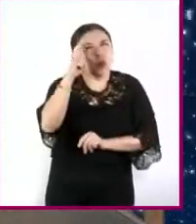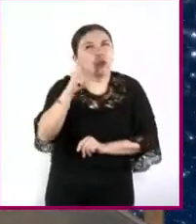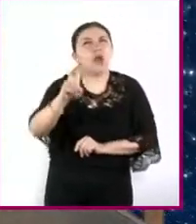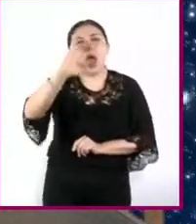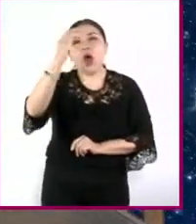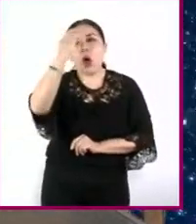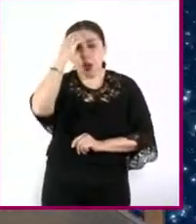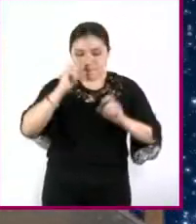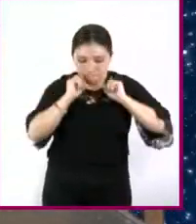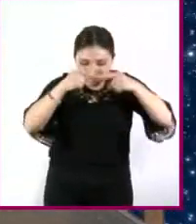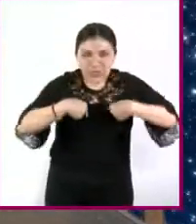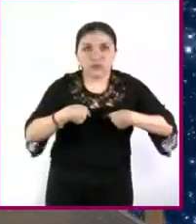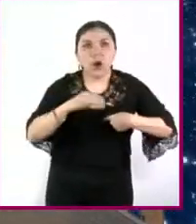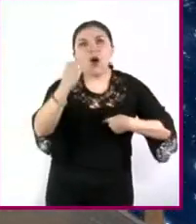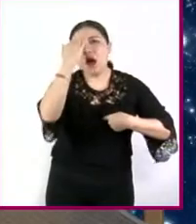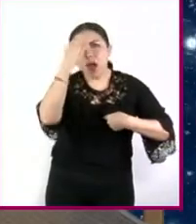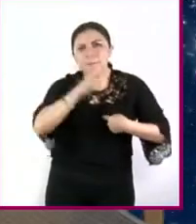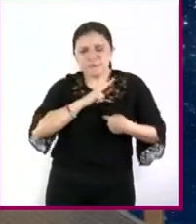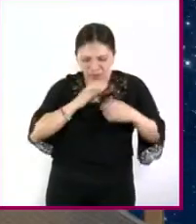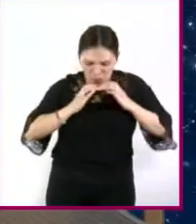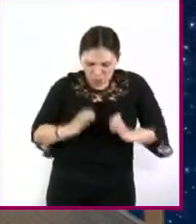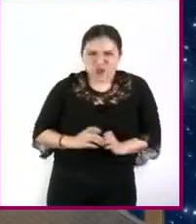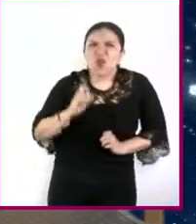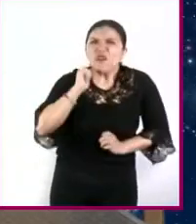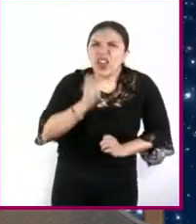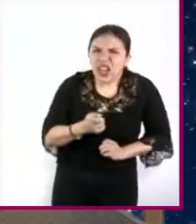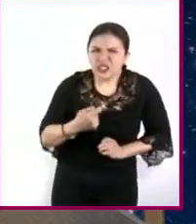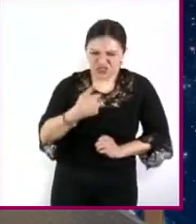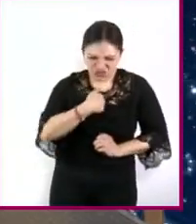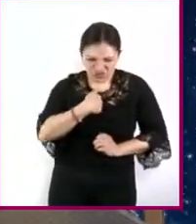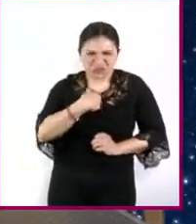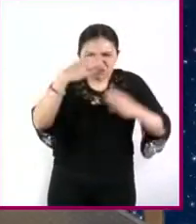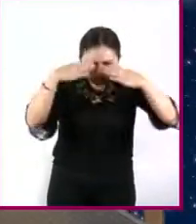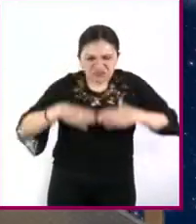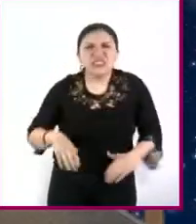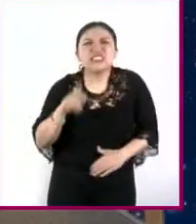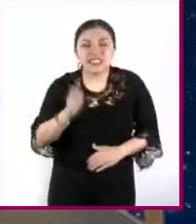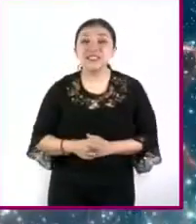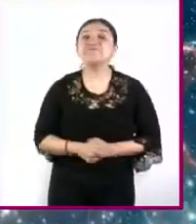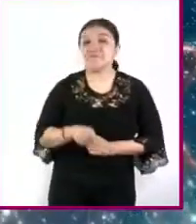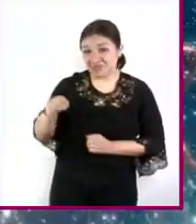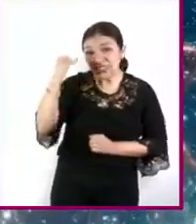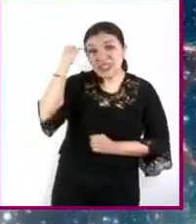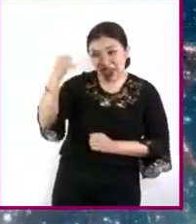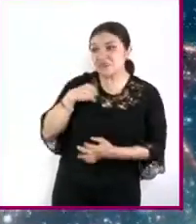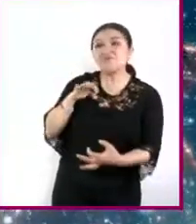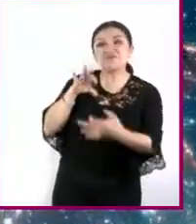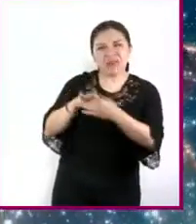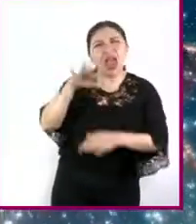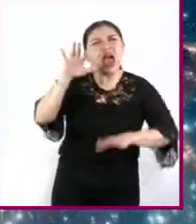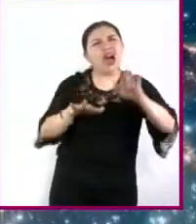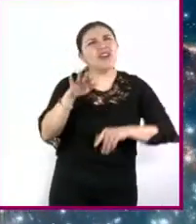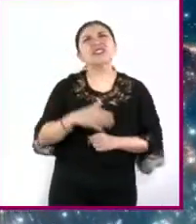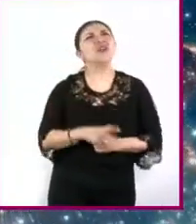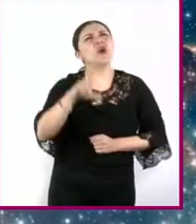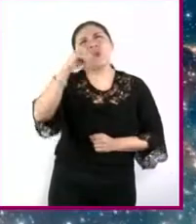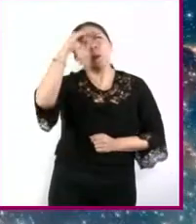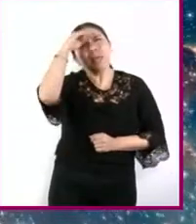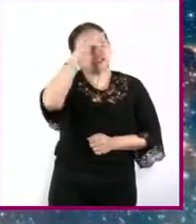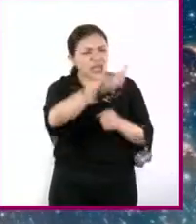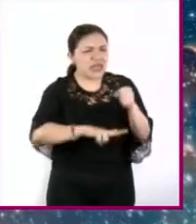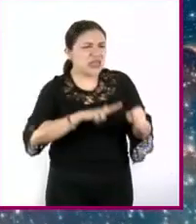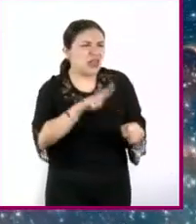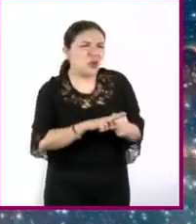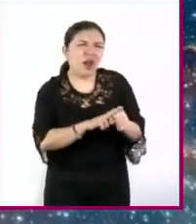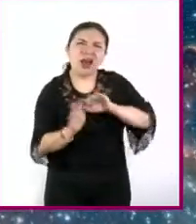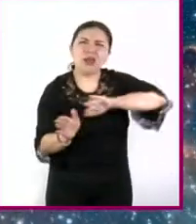nos permite saber de qué estamos hechos que somos coincido matí a veces nos alejamos tanto de la naturaleza